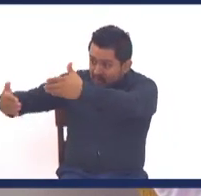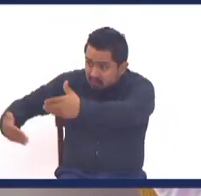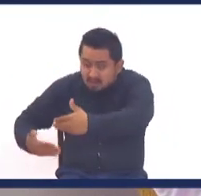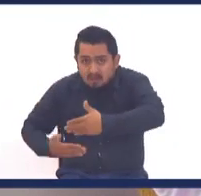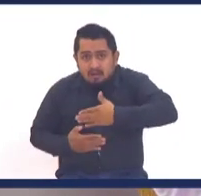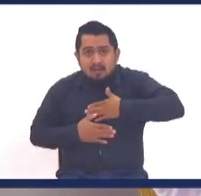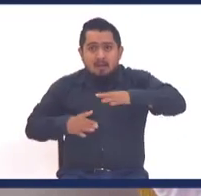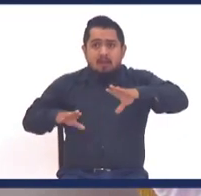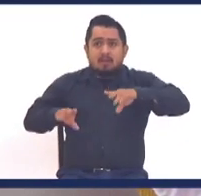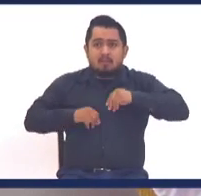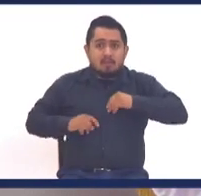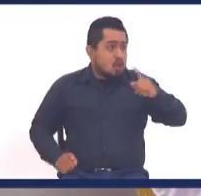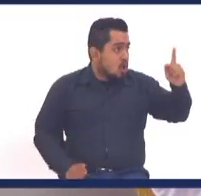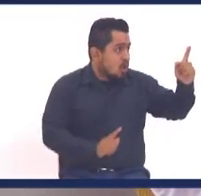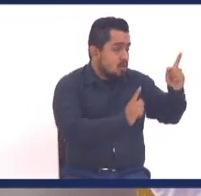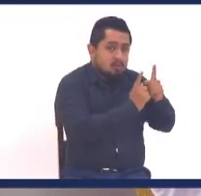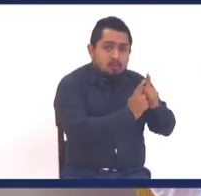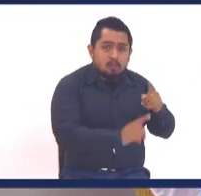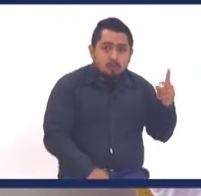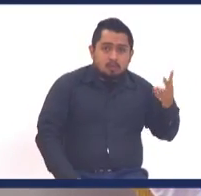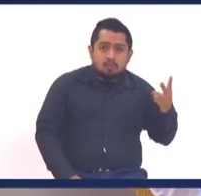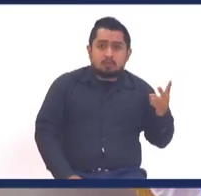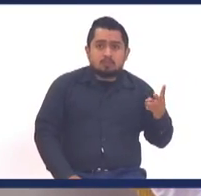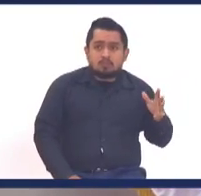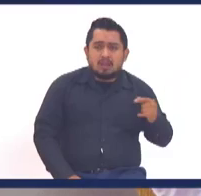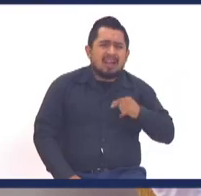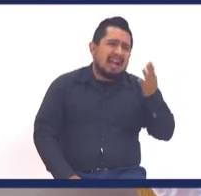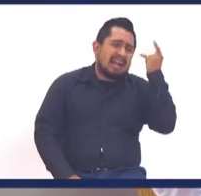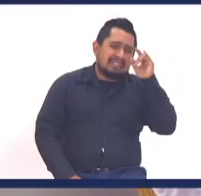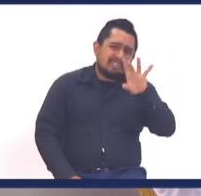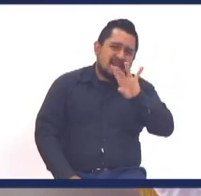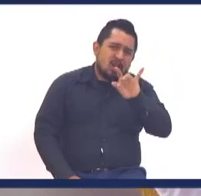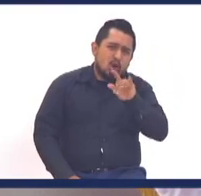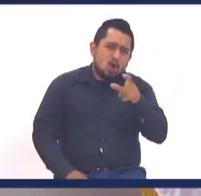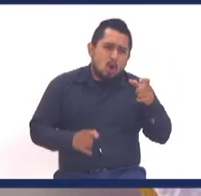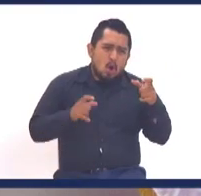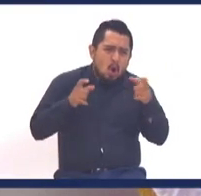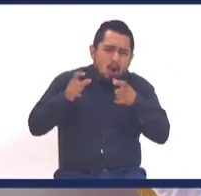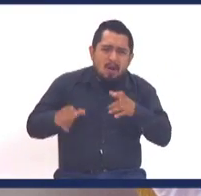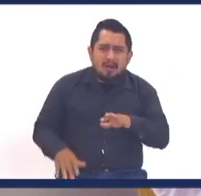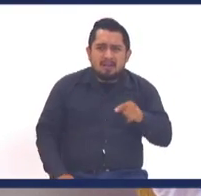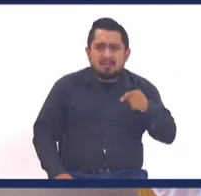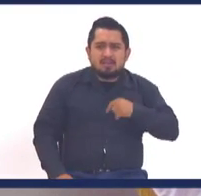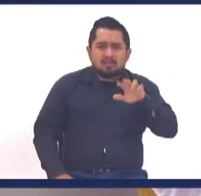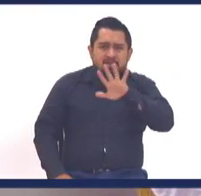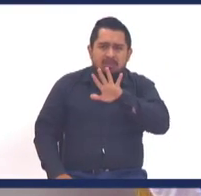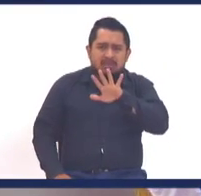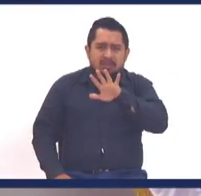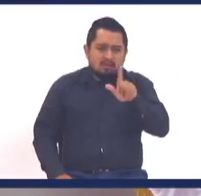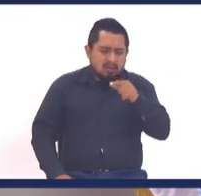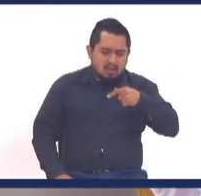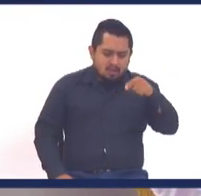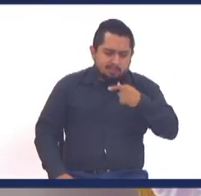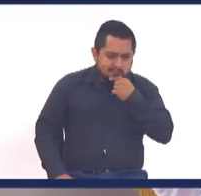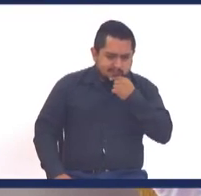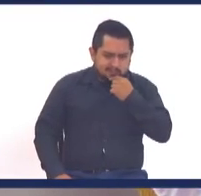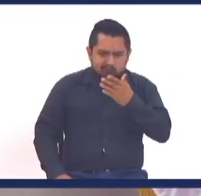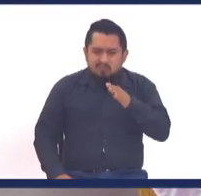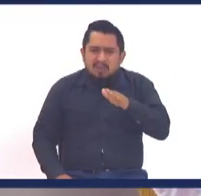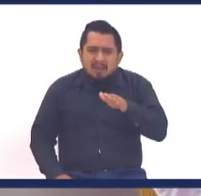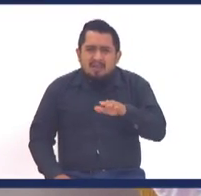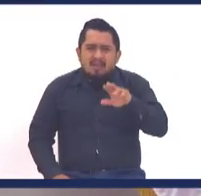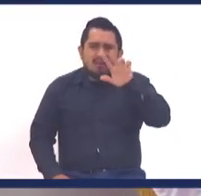y yo no conocía, en aquel entonces, yo tendría unos ocho años, yo tengo 51 años, a usted la cuenta, quizás,